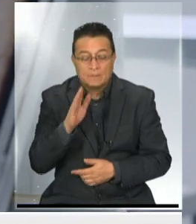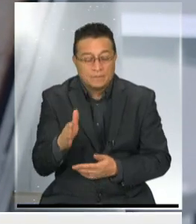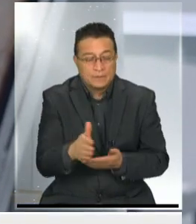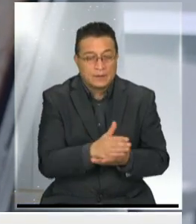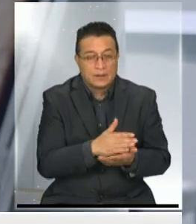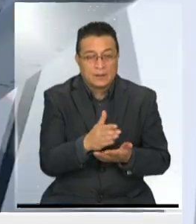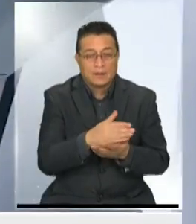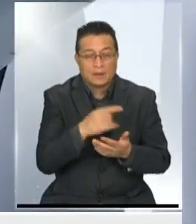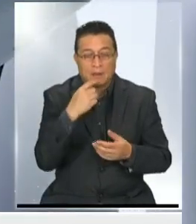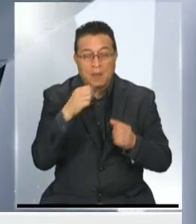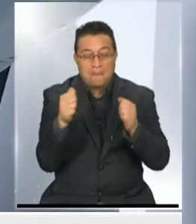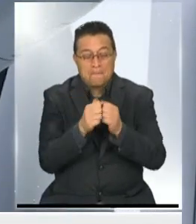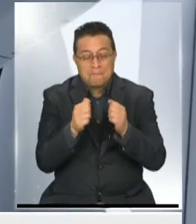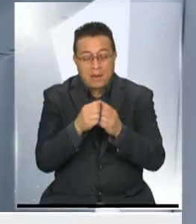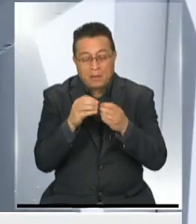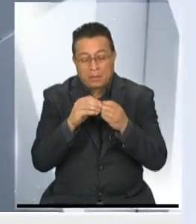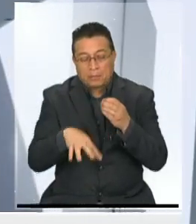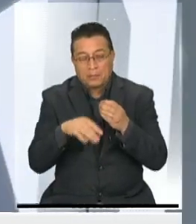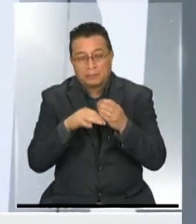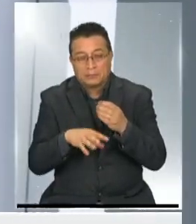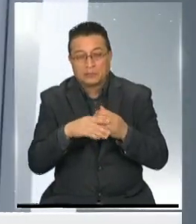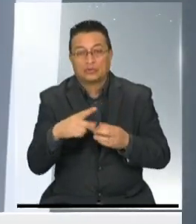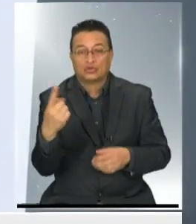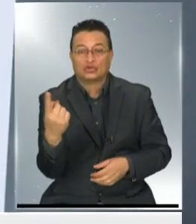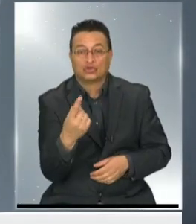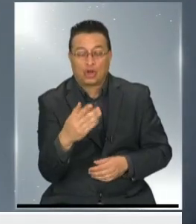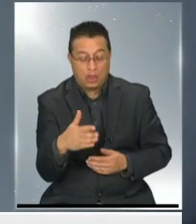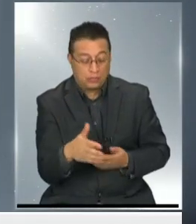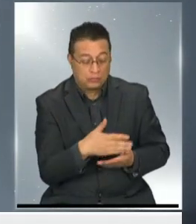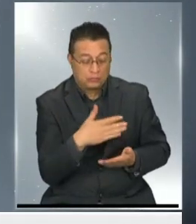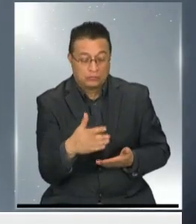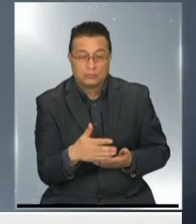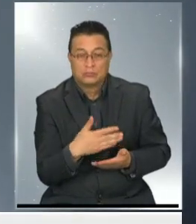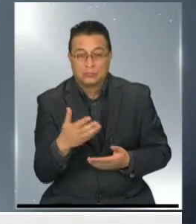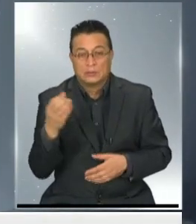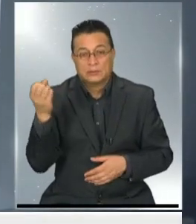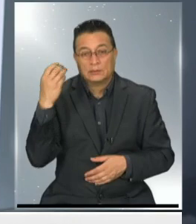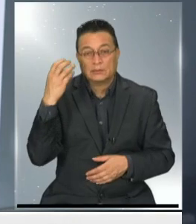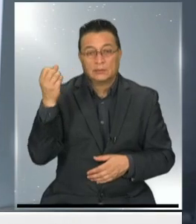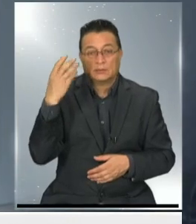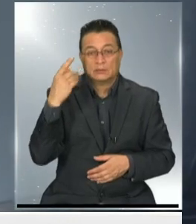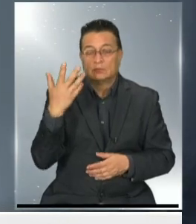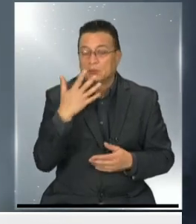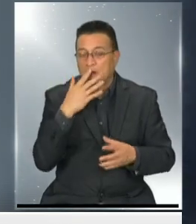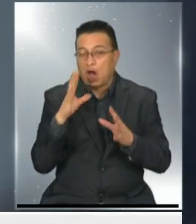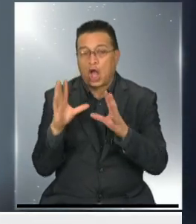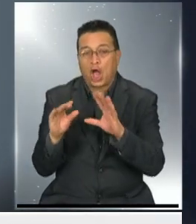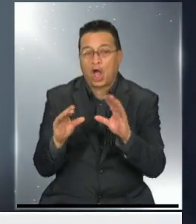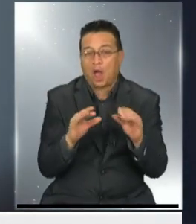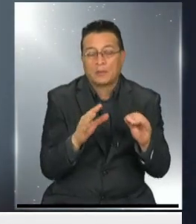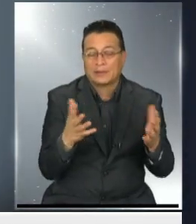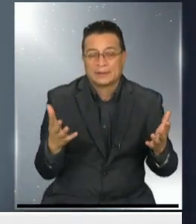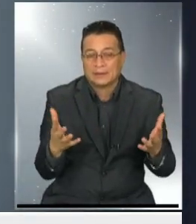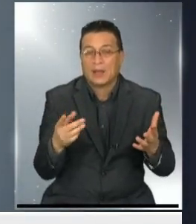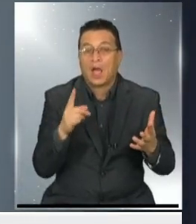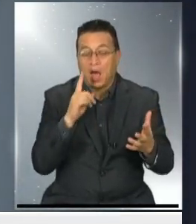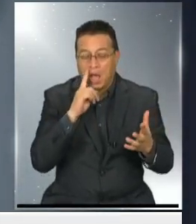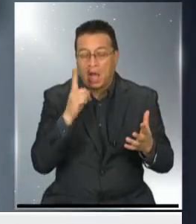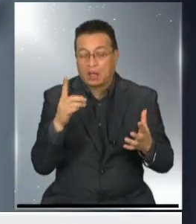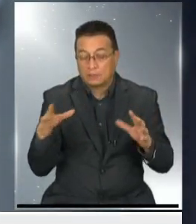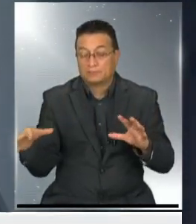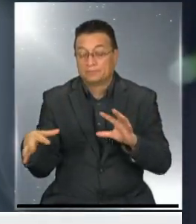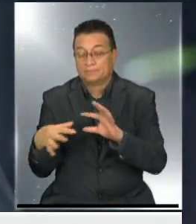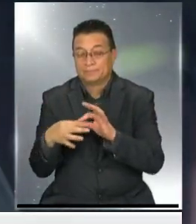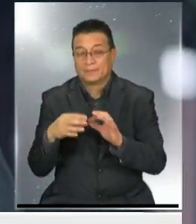las migas de una mesa y lo hace solito y está aprendiendo. ¿Qué es lo que han comentado? Hay una filial que se llama